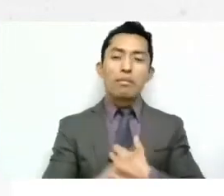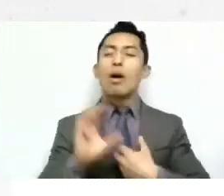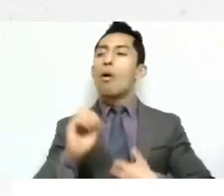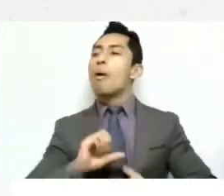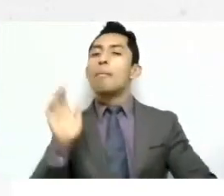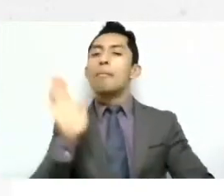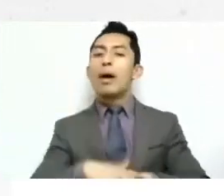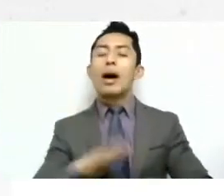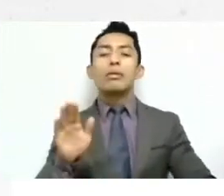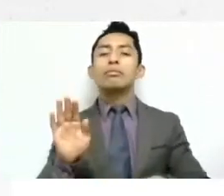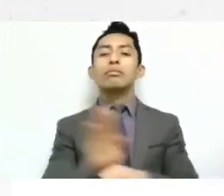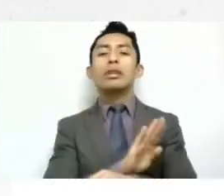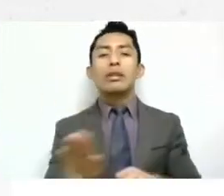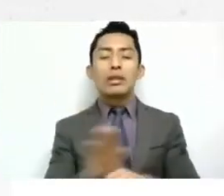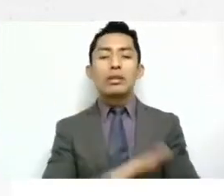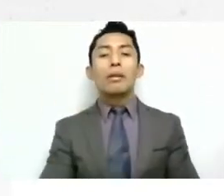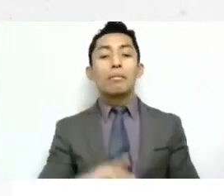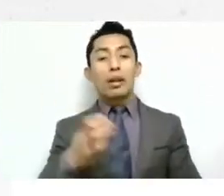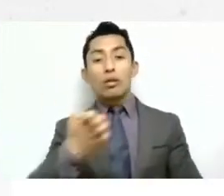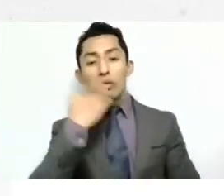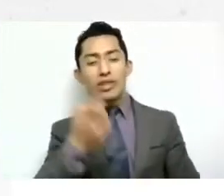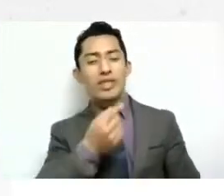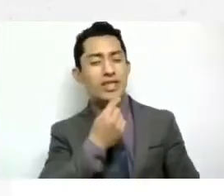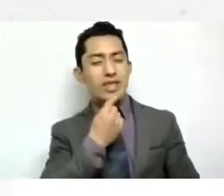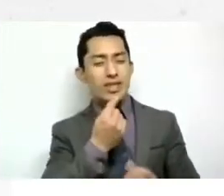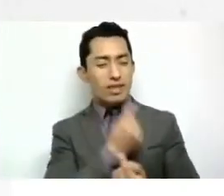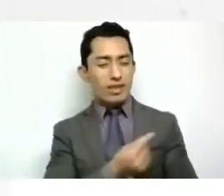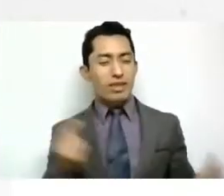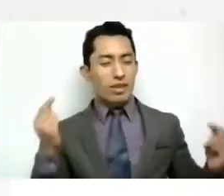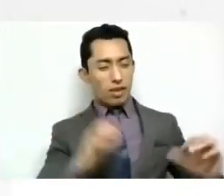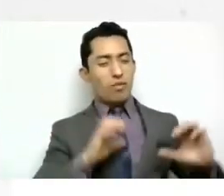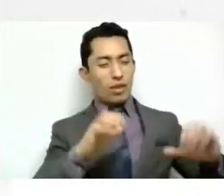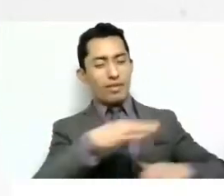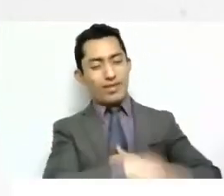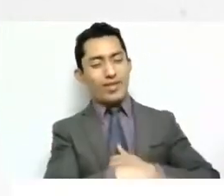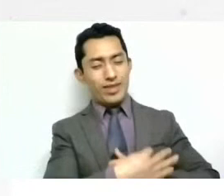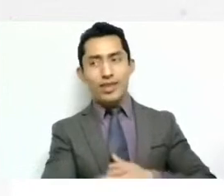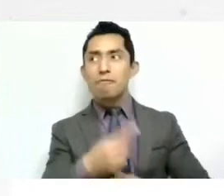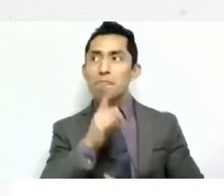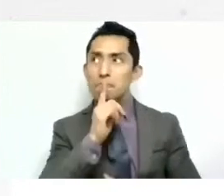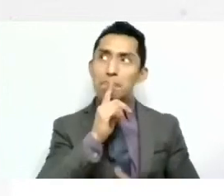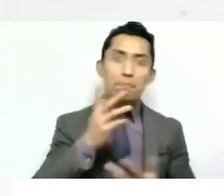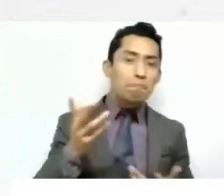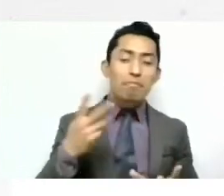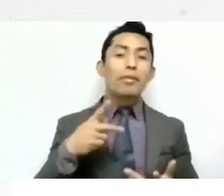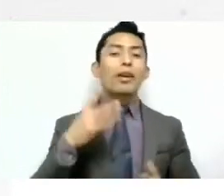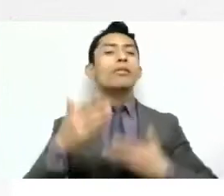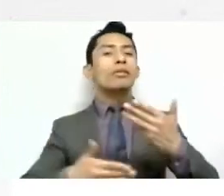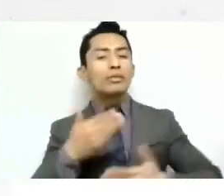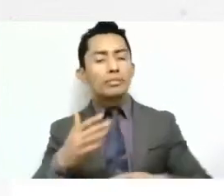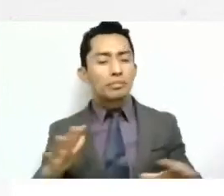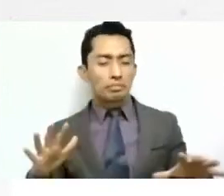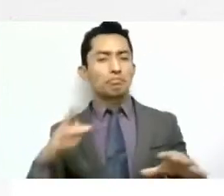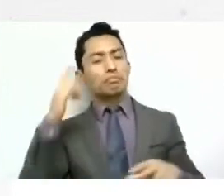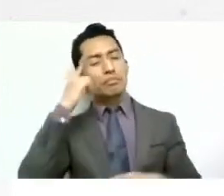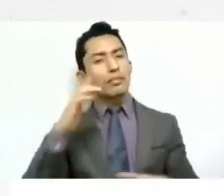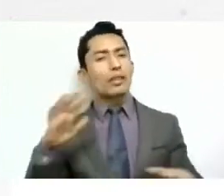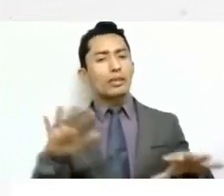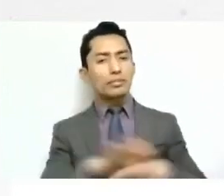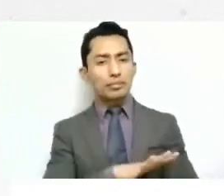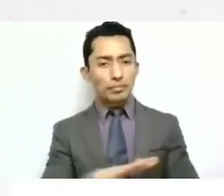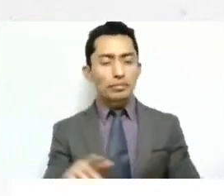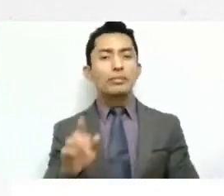y guarderías quedó ahí. Pero ¿qué pasa cuando ya la sociedad cambia? Porque eso estamos